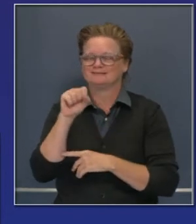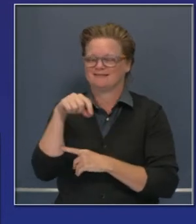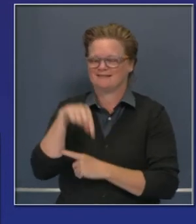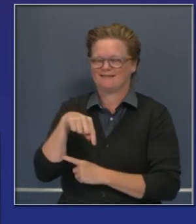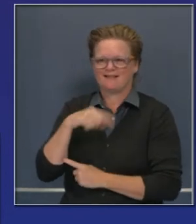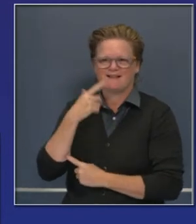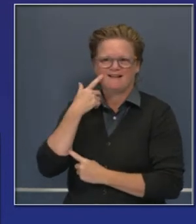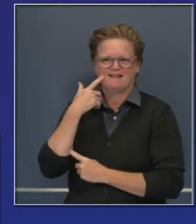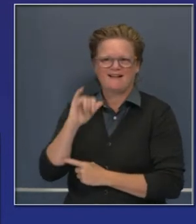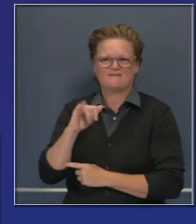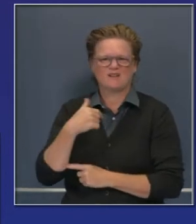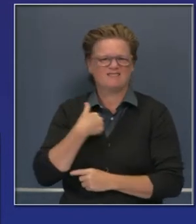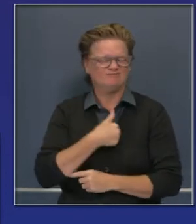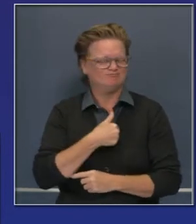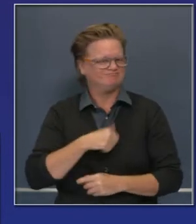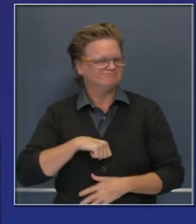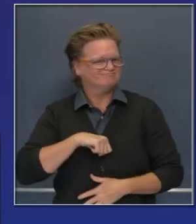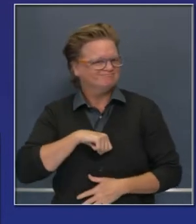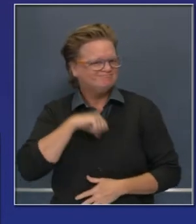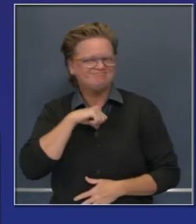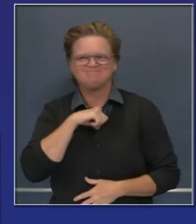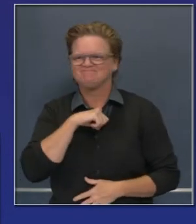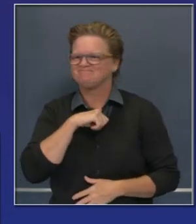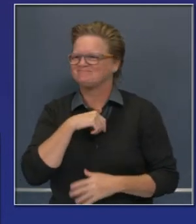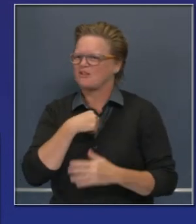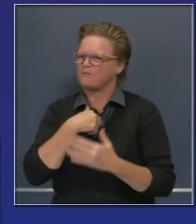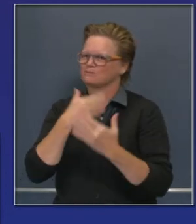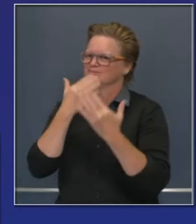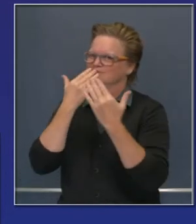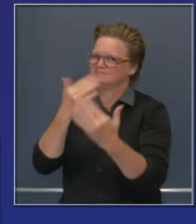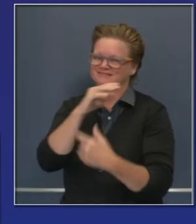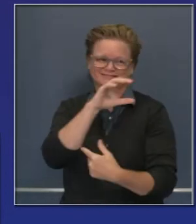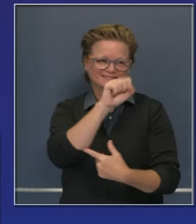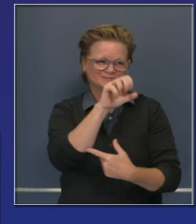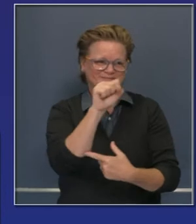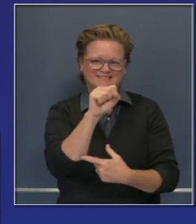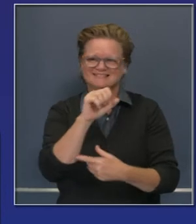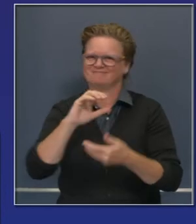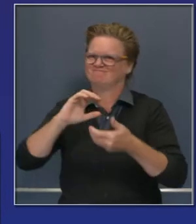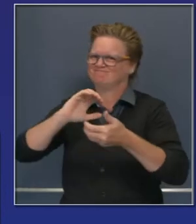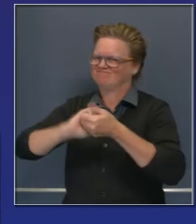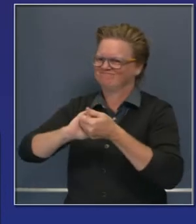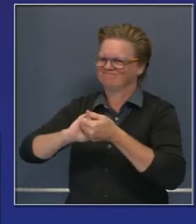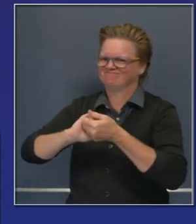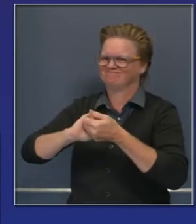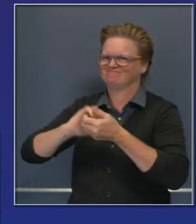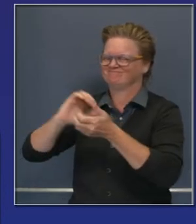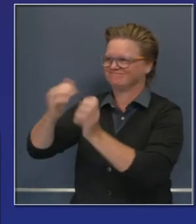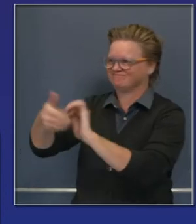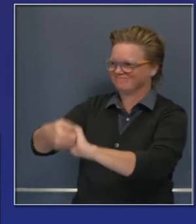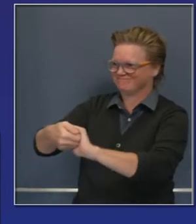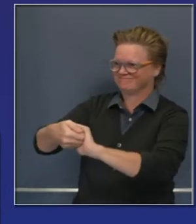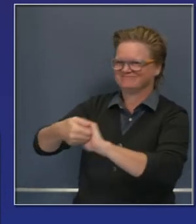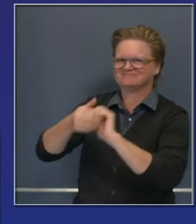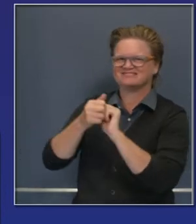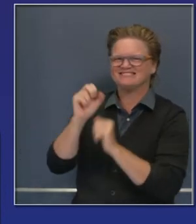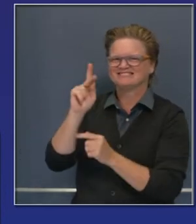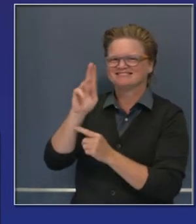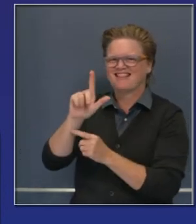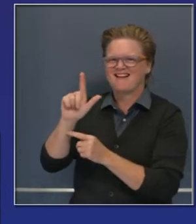Que se van a difundir nacionalmente. Estamos muy orgullosos de Plaza Sésamo, de estas sociedades que se están